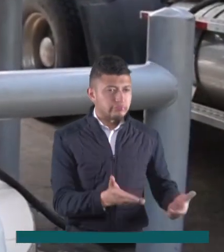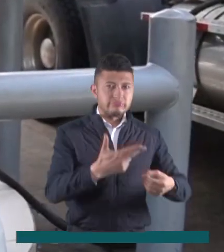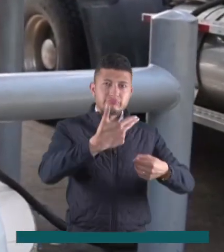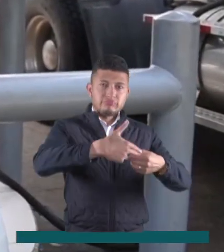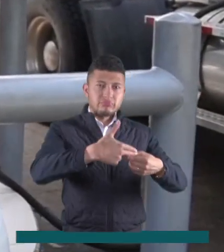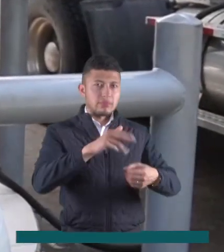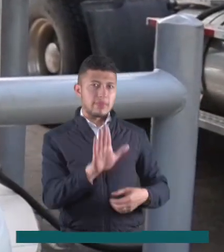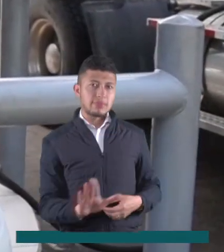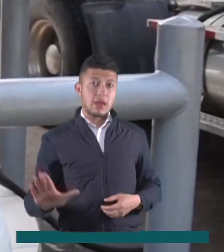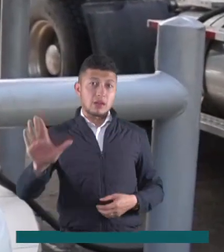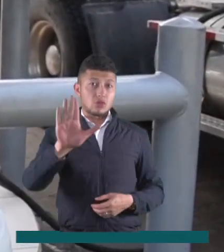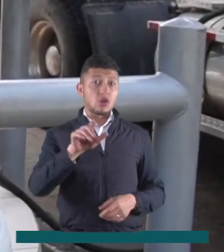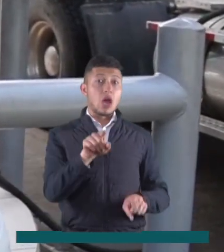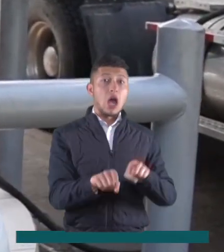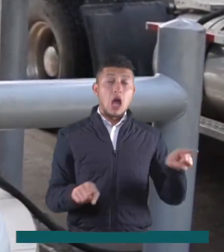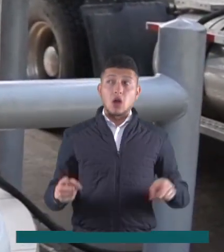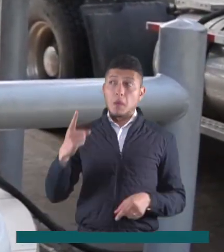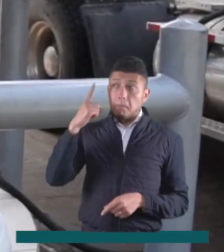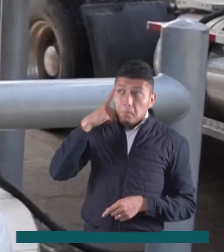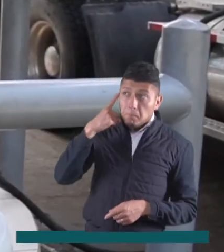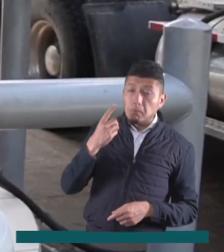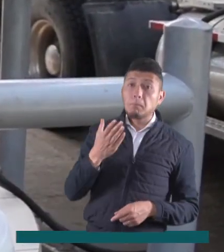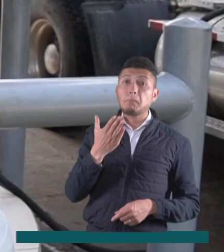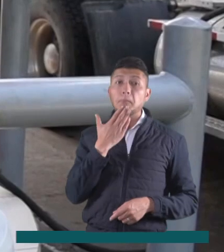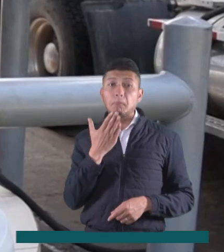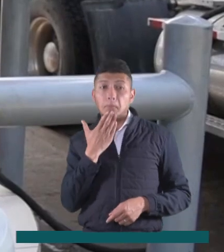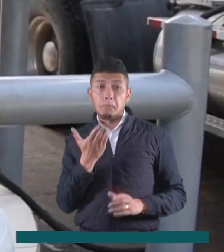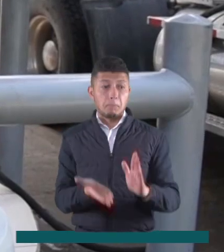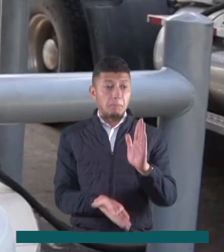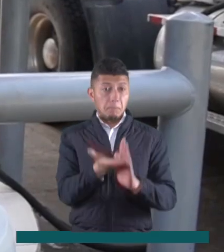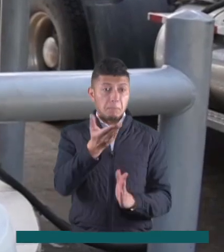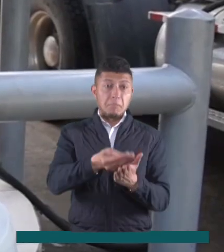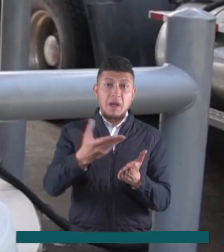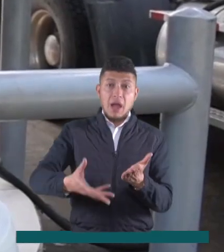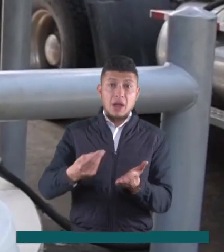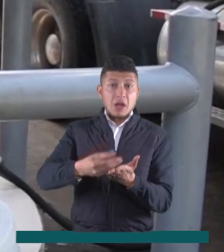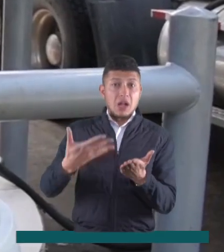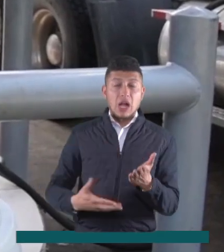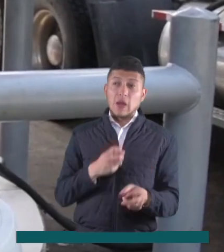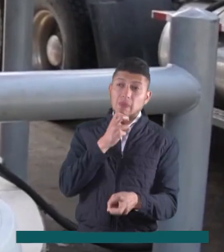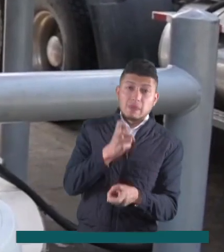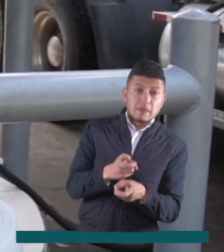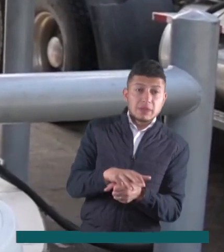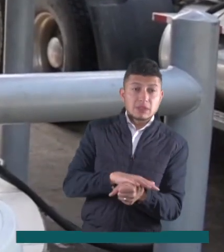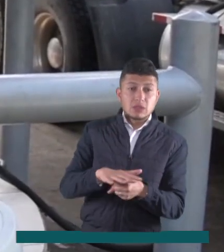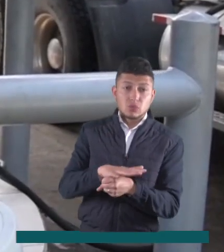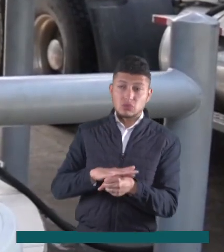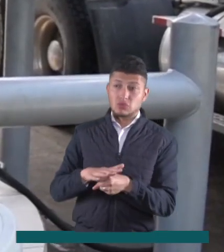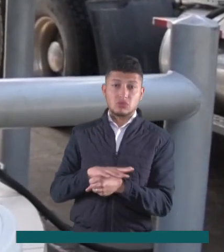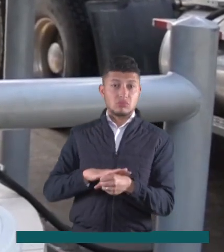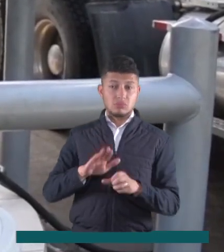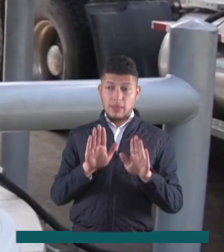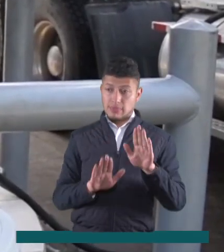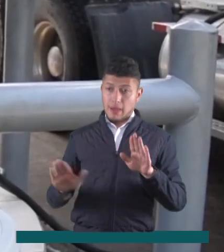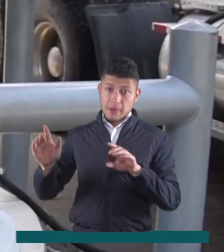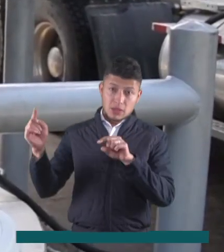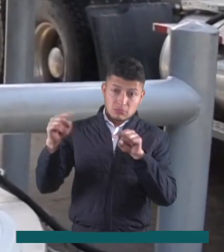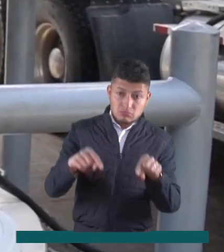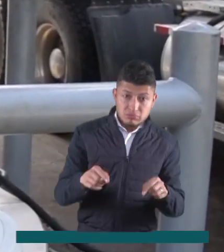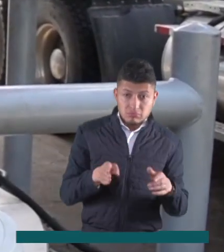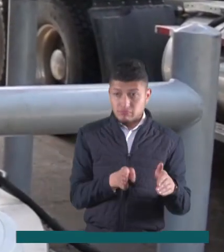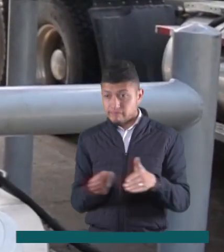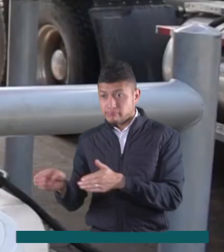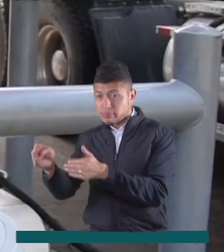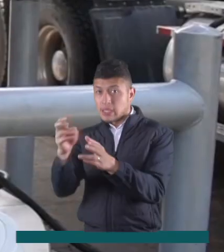combustible al territorio. Y muchos creyeron que se podría incrementar su costo debido a lo difícil que resulta llegar al